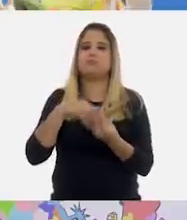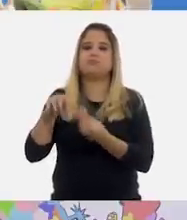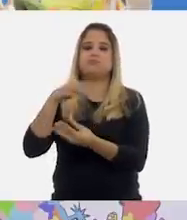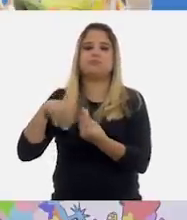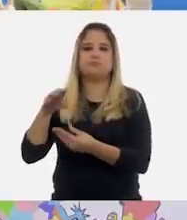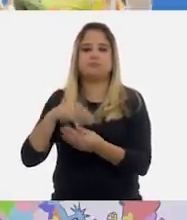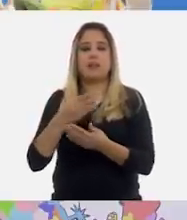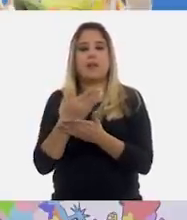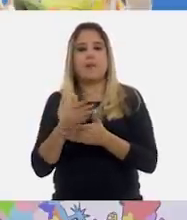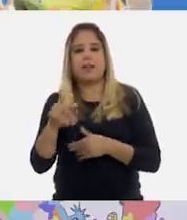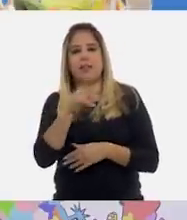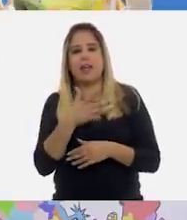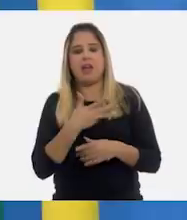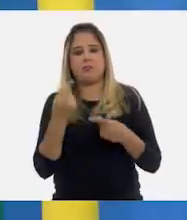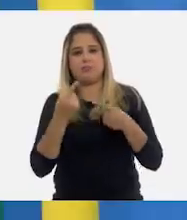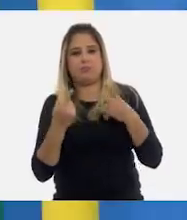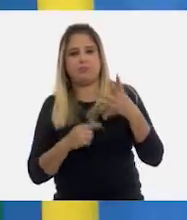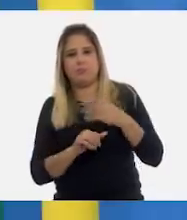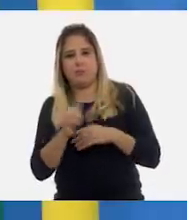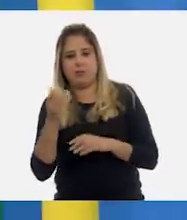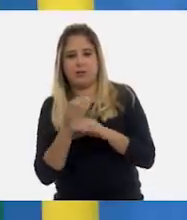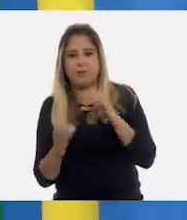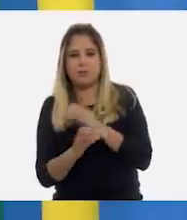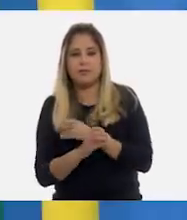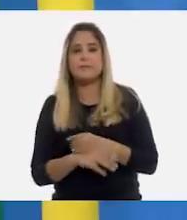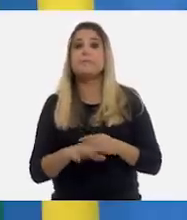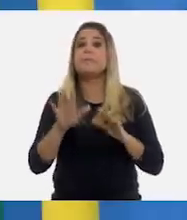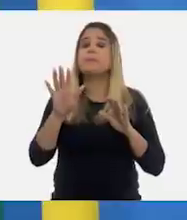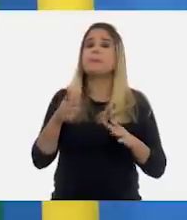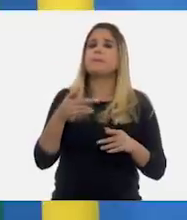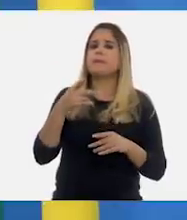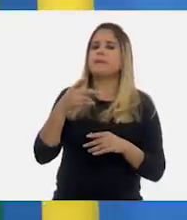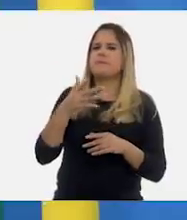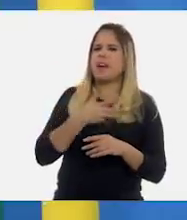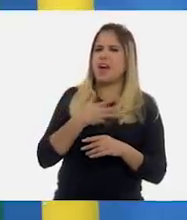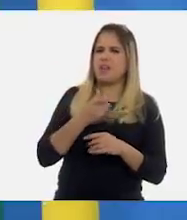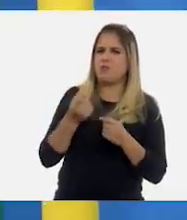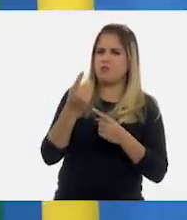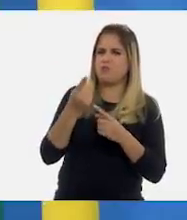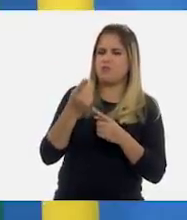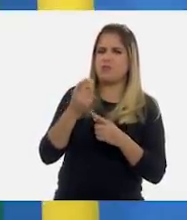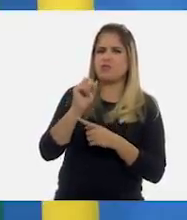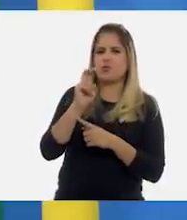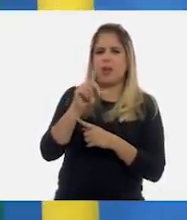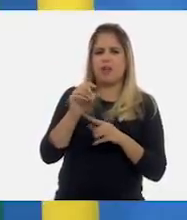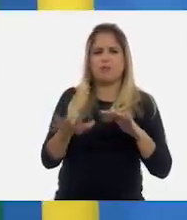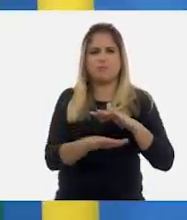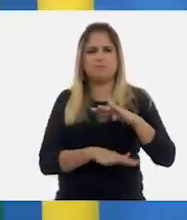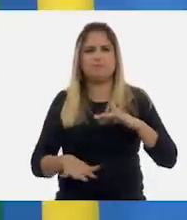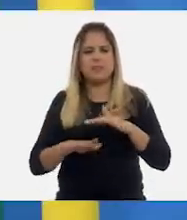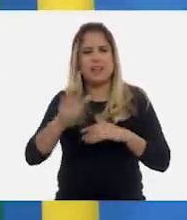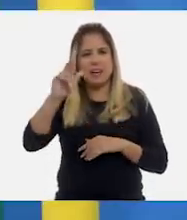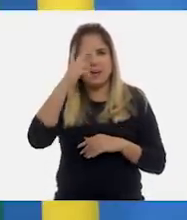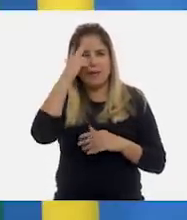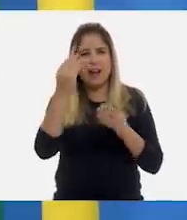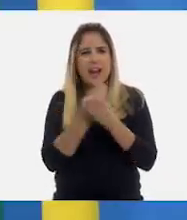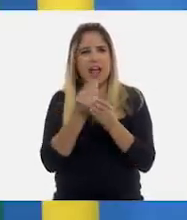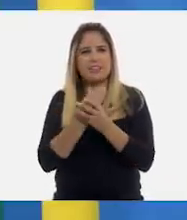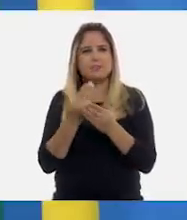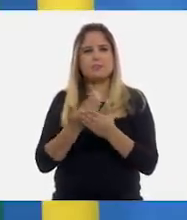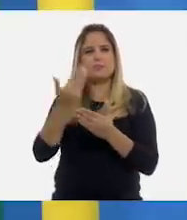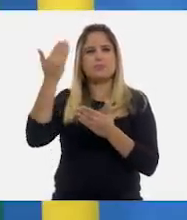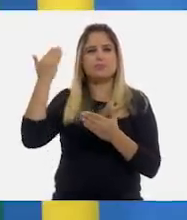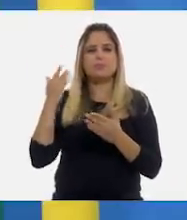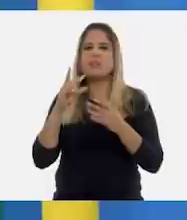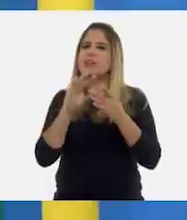además de los otros elementos. Pero aún nos queda un elemento más, ¿no, maestra? El suelo. Yo recuerdo que en clases anteriores nos